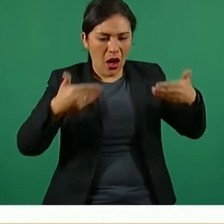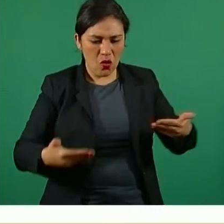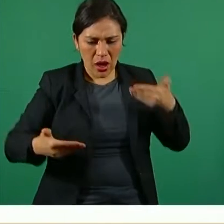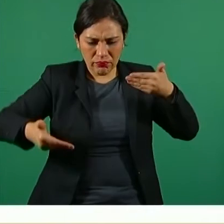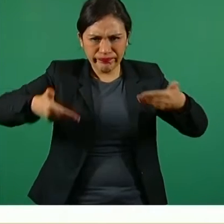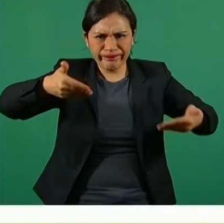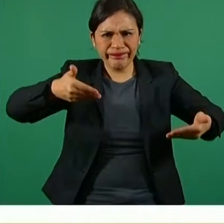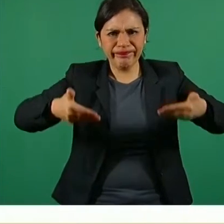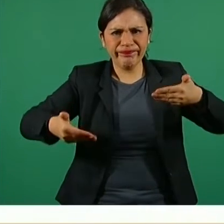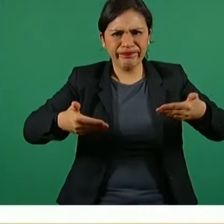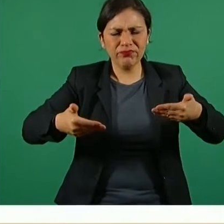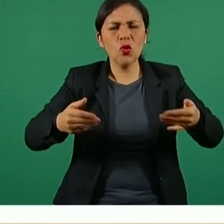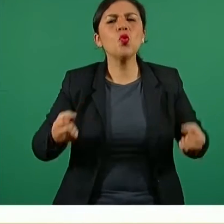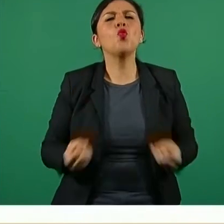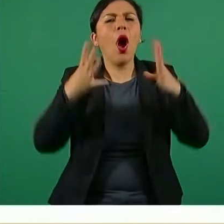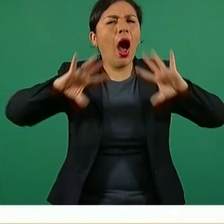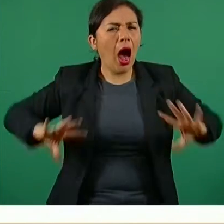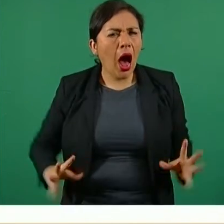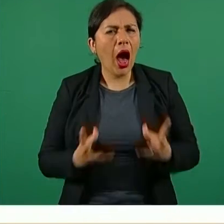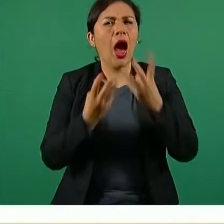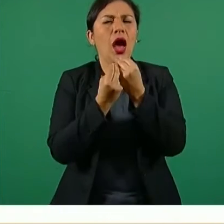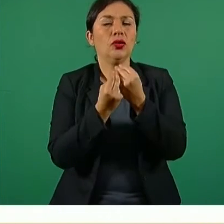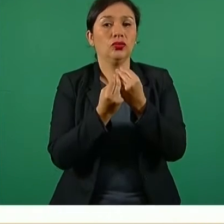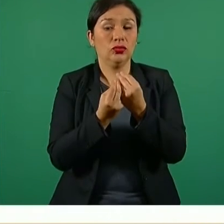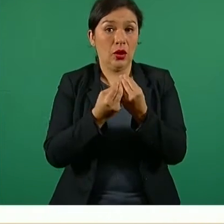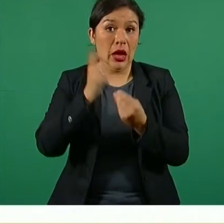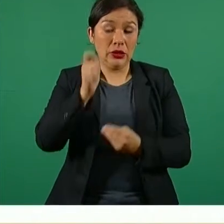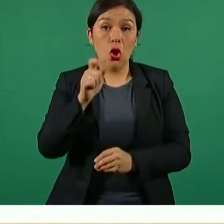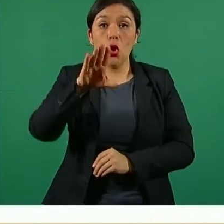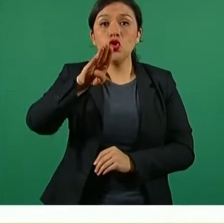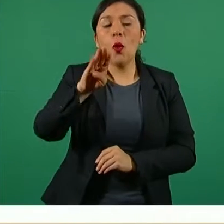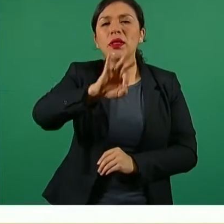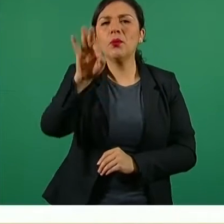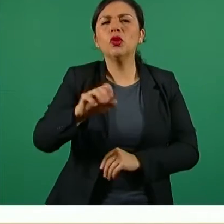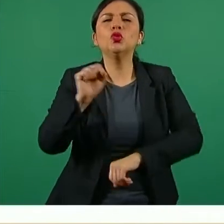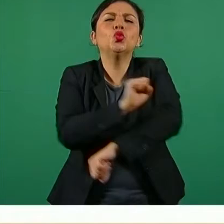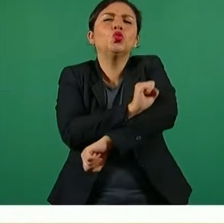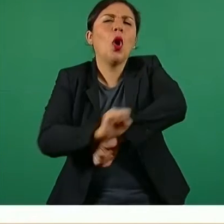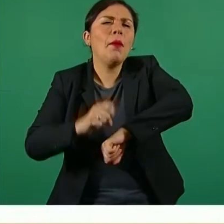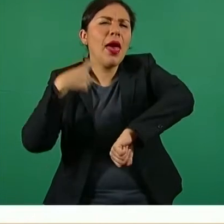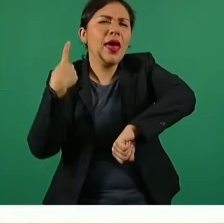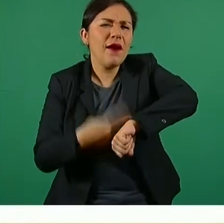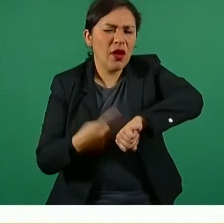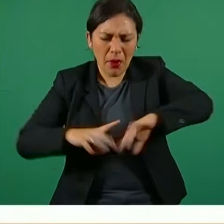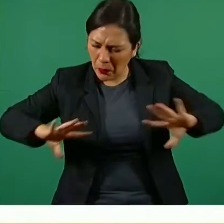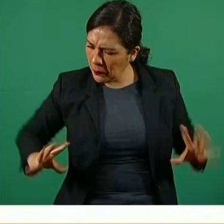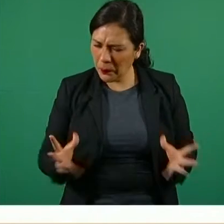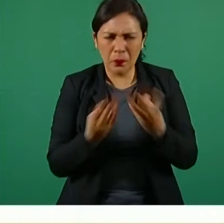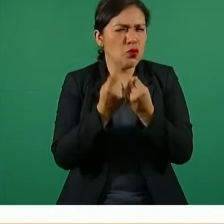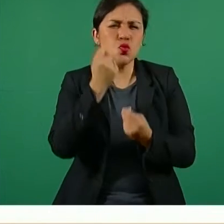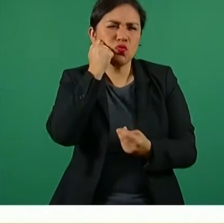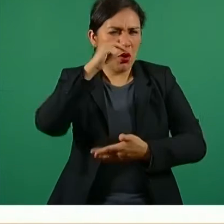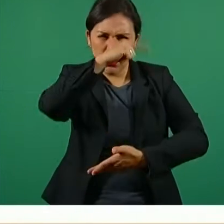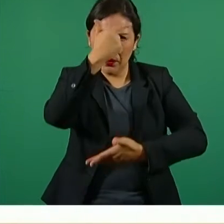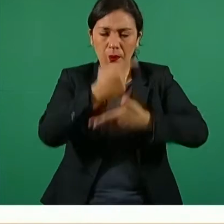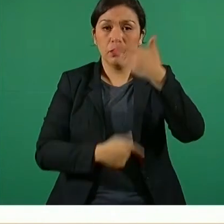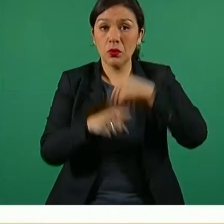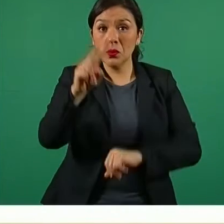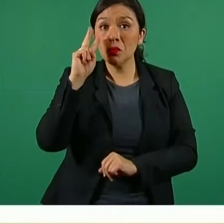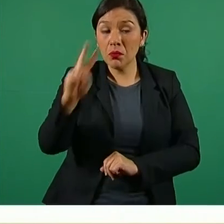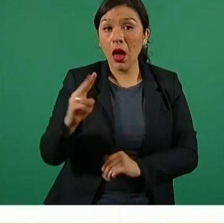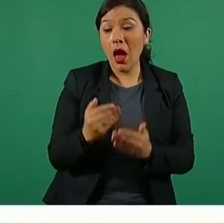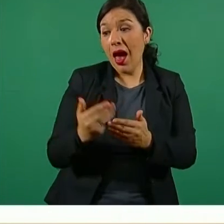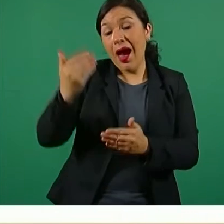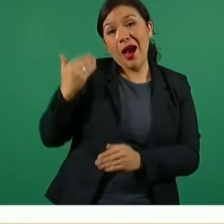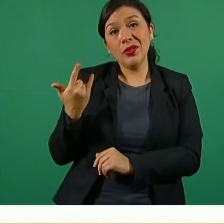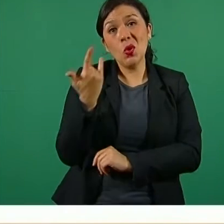esto es todos los casos donde 90 por ciento son casos leves, pero son todos los casos, vemos que con respecto a